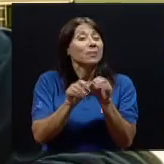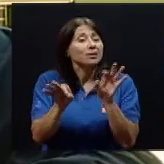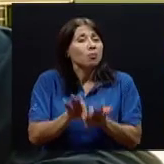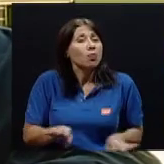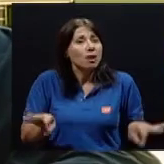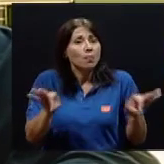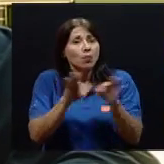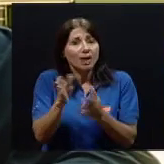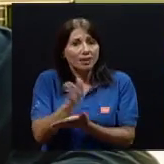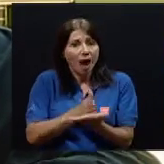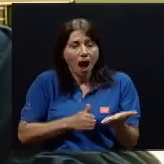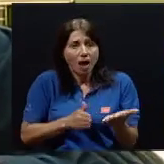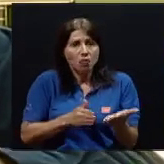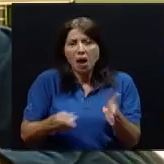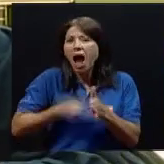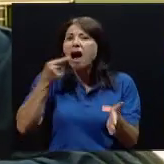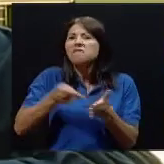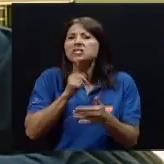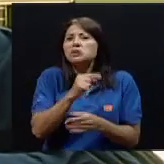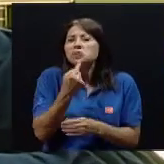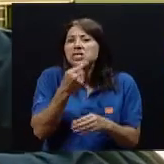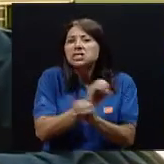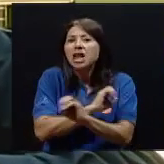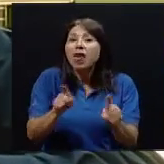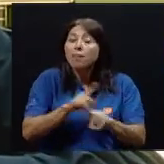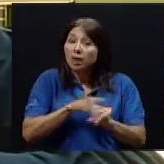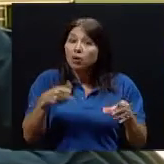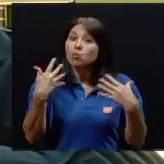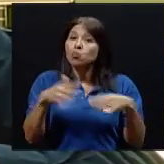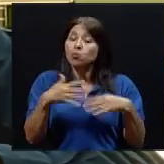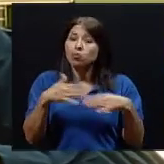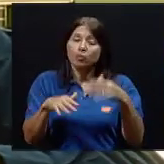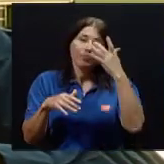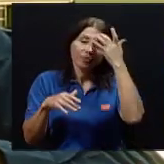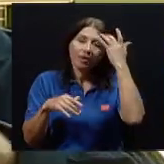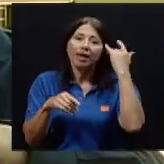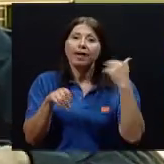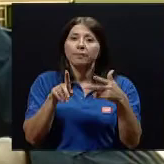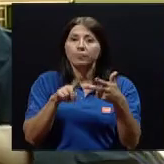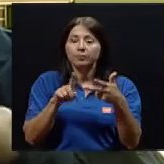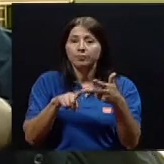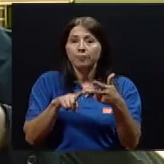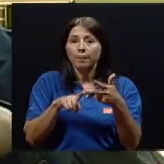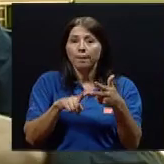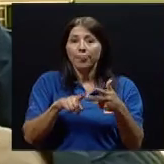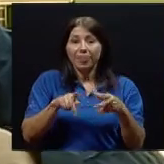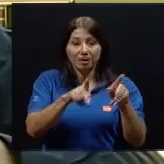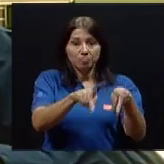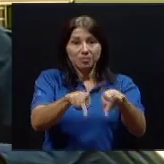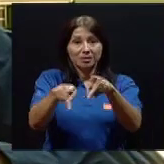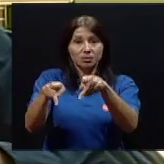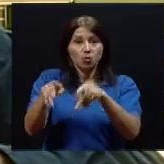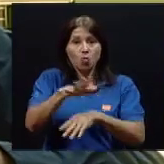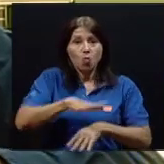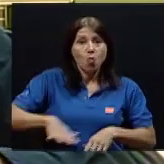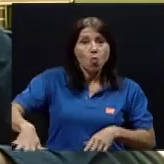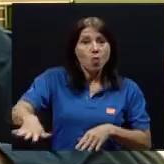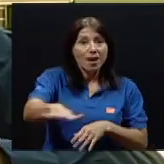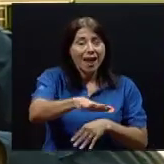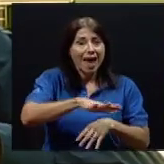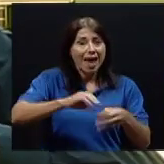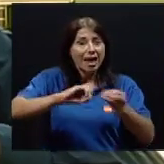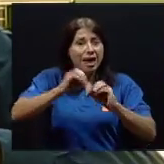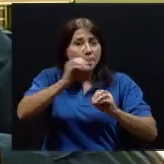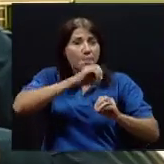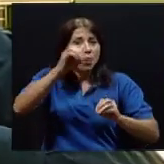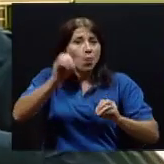no se hace tanta referencia y que incide muchísimo. Nuestra población tiene en promedio una ingesta de sal